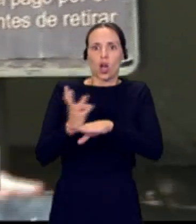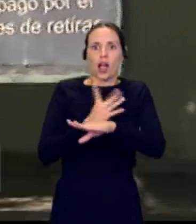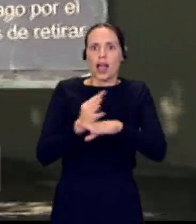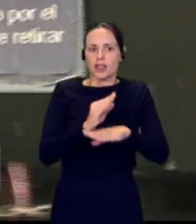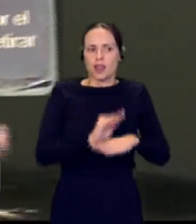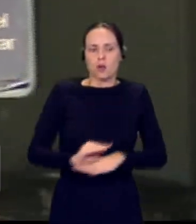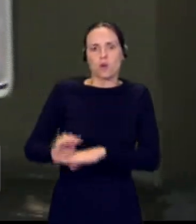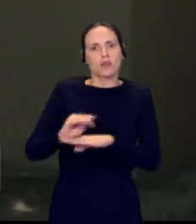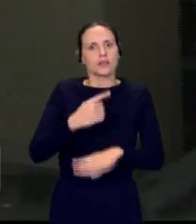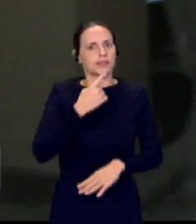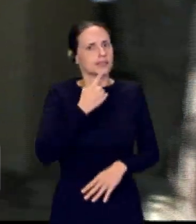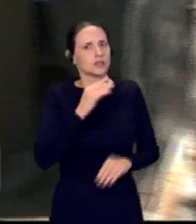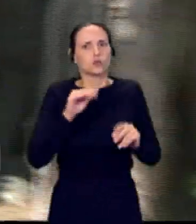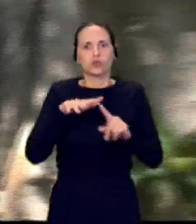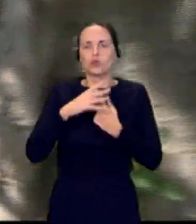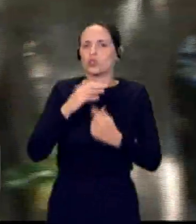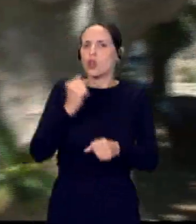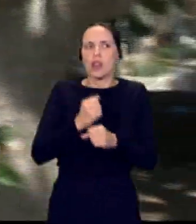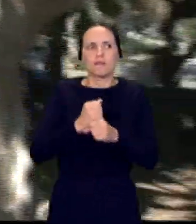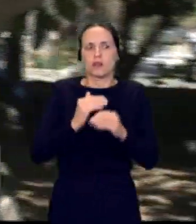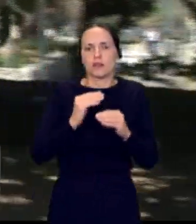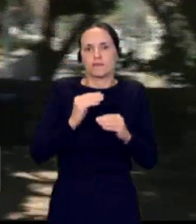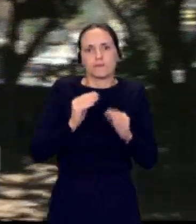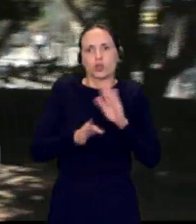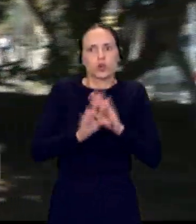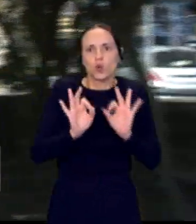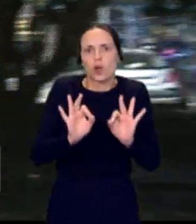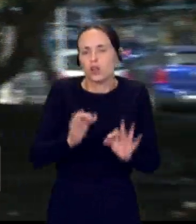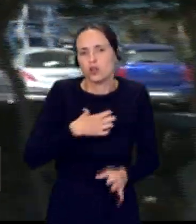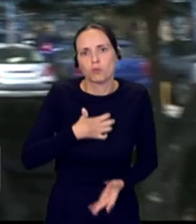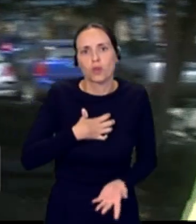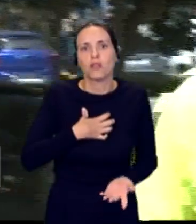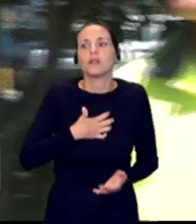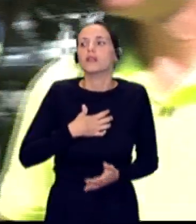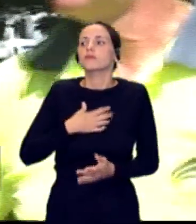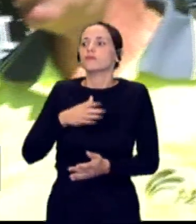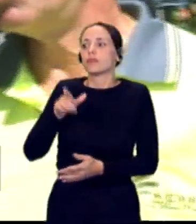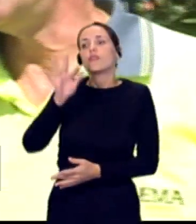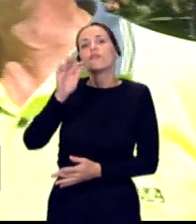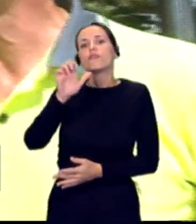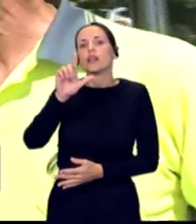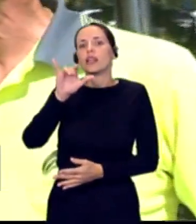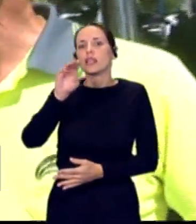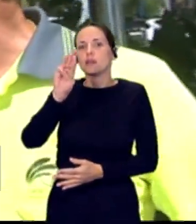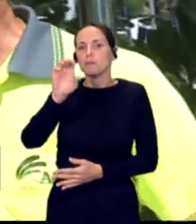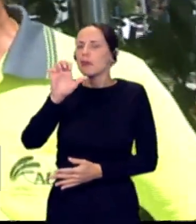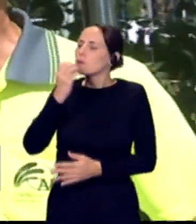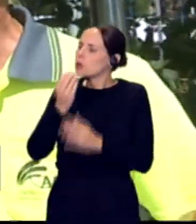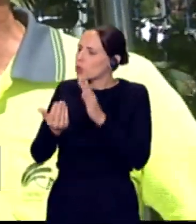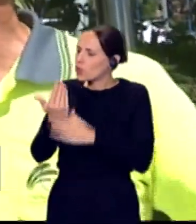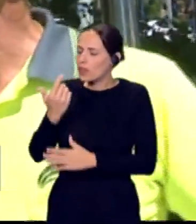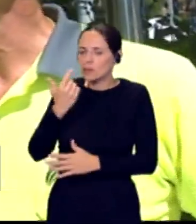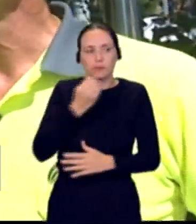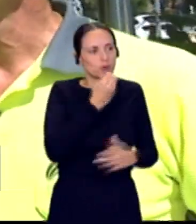una situación laboral insostenible. Por ello nos encontramos hoy con uno de ellos. Felipe, buenos días. Hola, buenos días. Felipe, por favor,